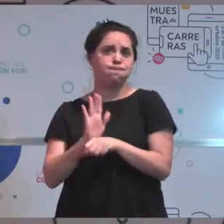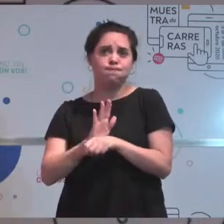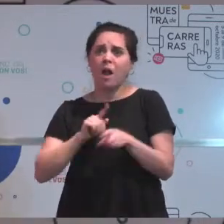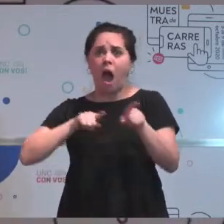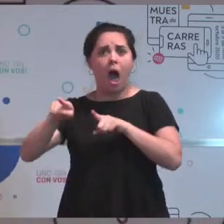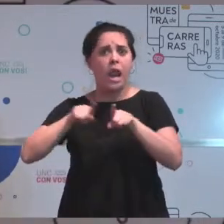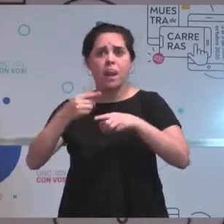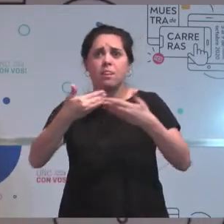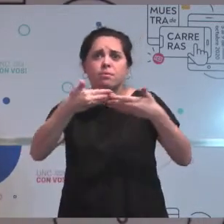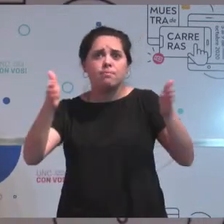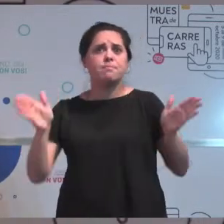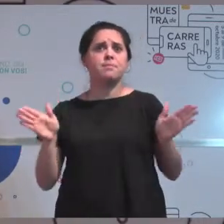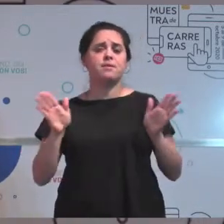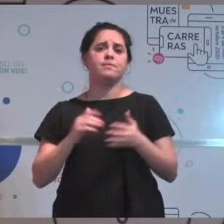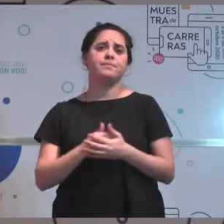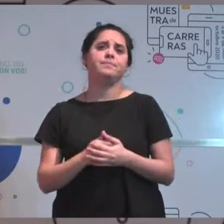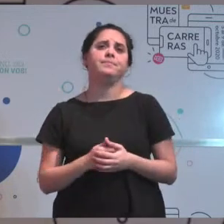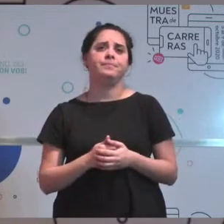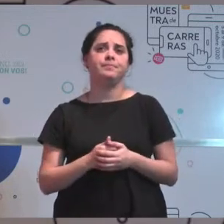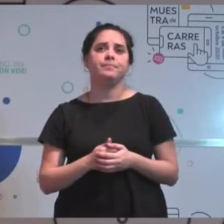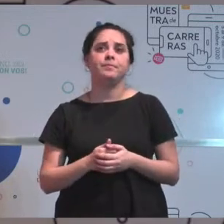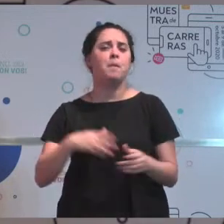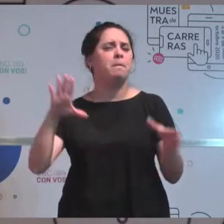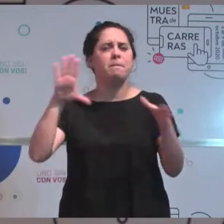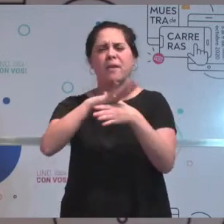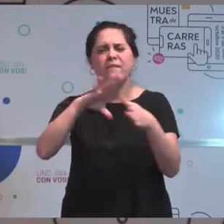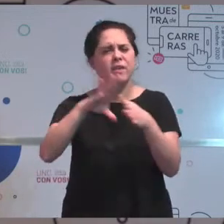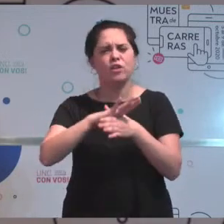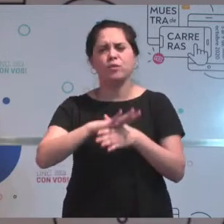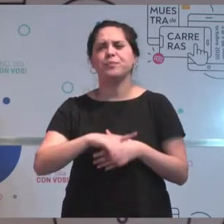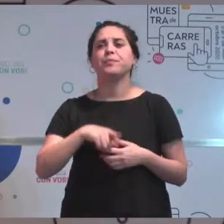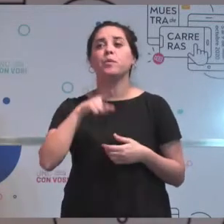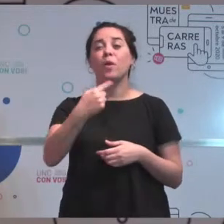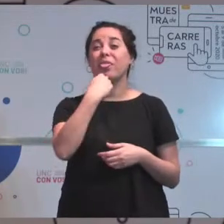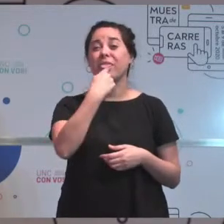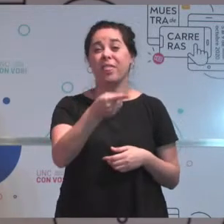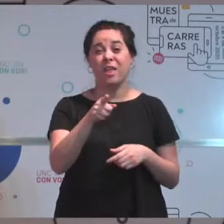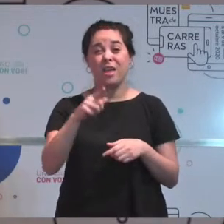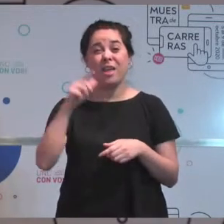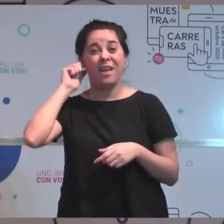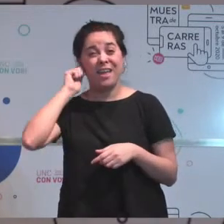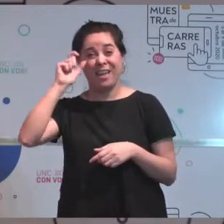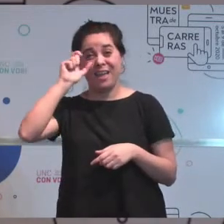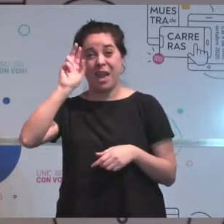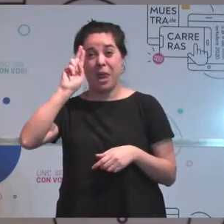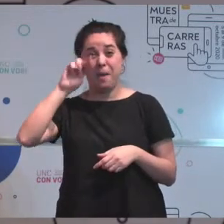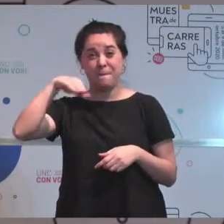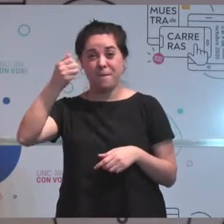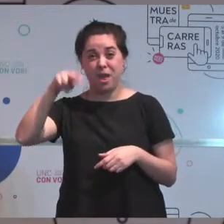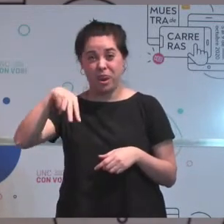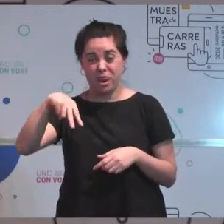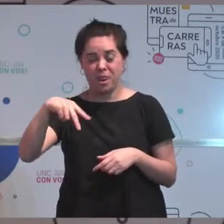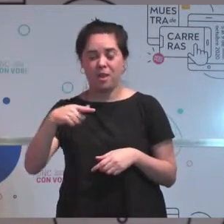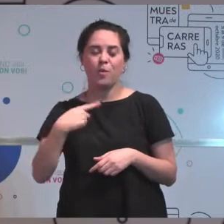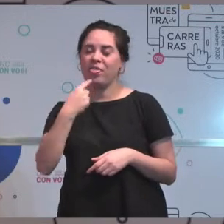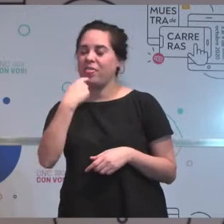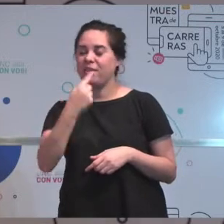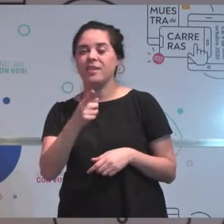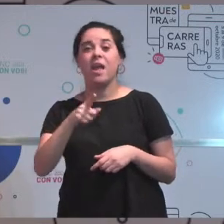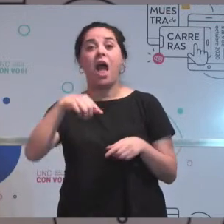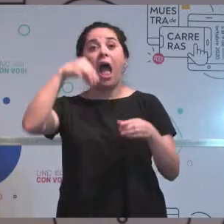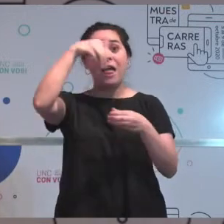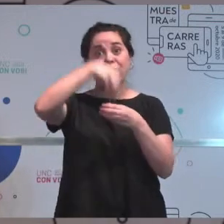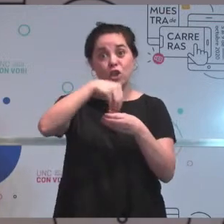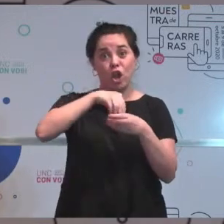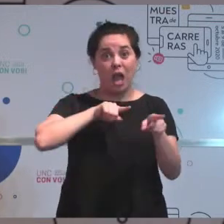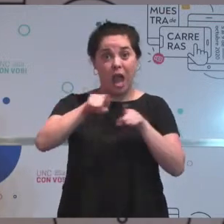Bien, perfecto. Y esto que vos decías también, Germán, que acabas de comentar, que dentro de la misma carrera